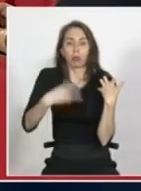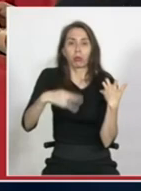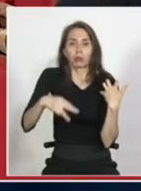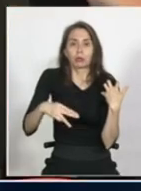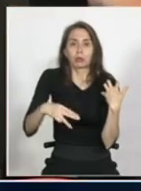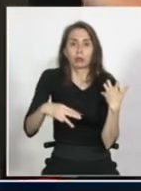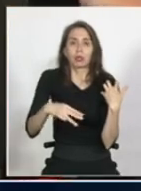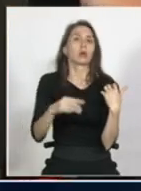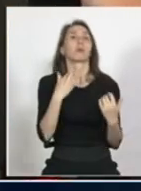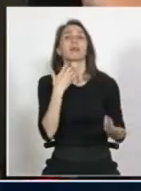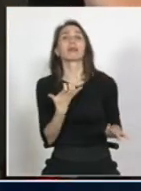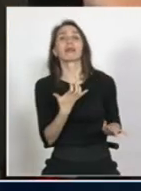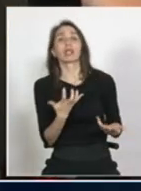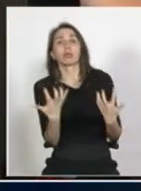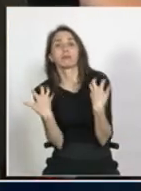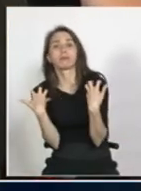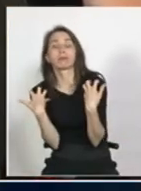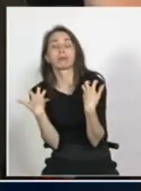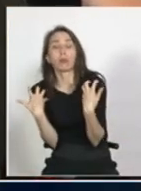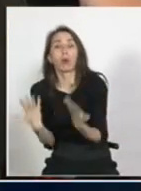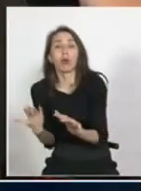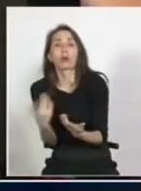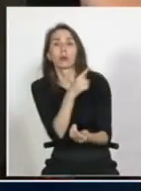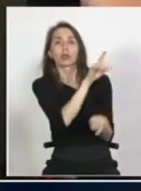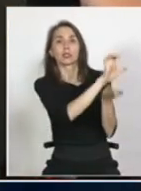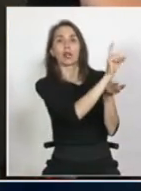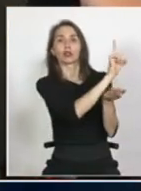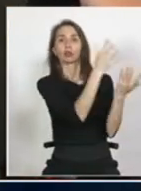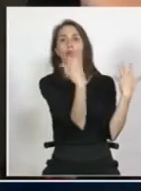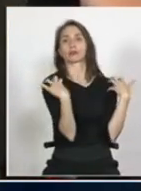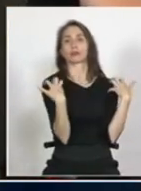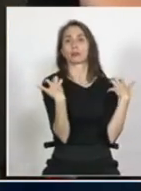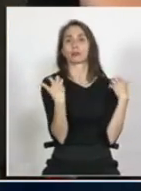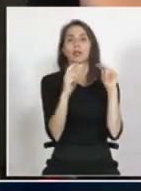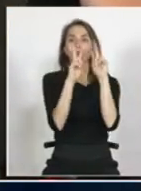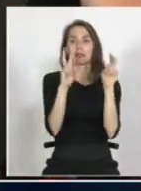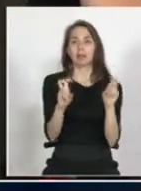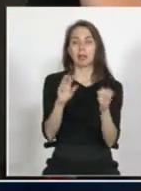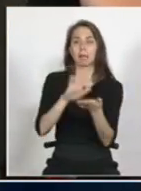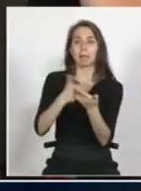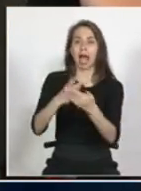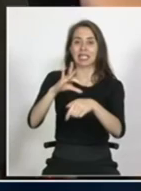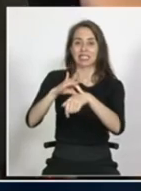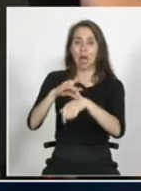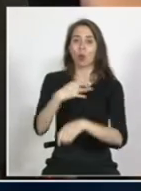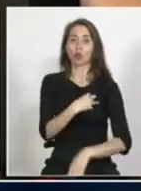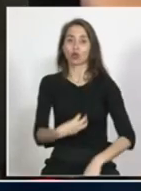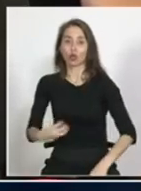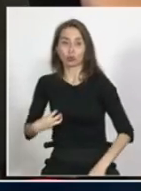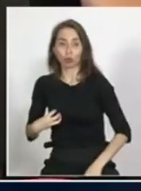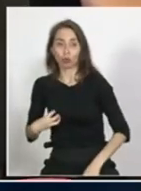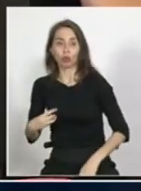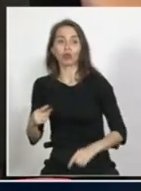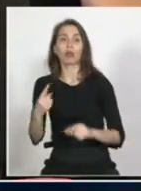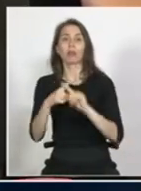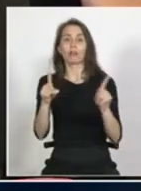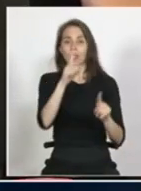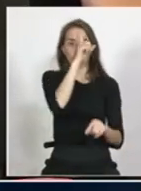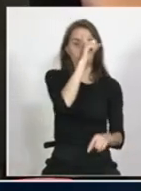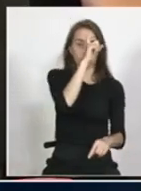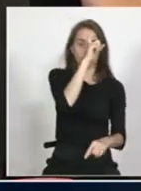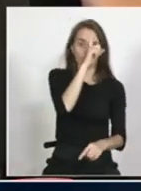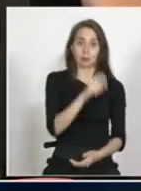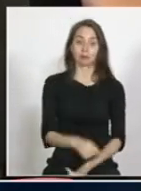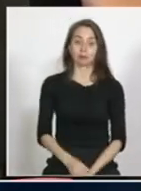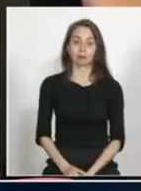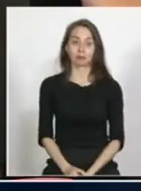estado no se está haciendo cargo por ejemplo en materia de salud con el tema de los consultorios ejemplo que yo ponía verso lo que ocurre con los hospitales